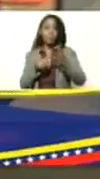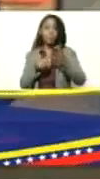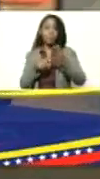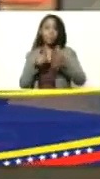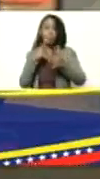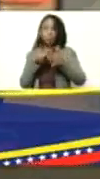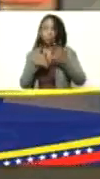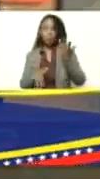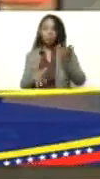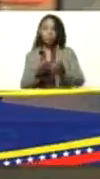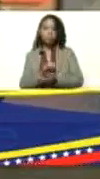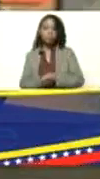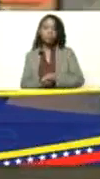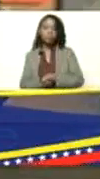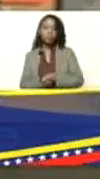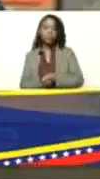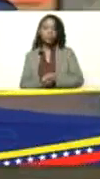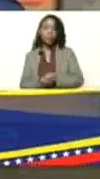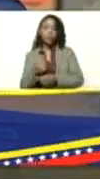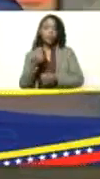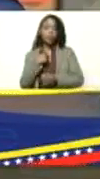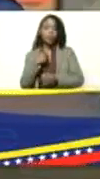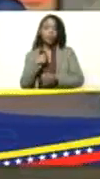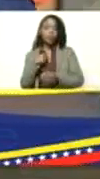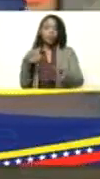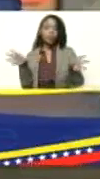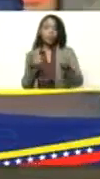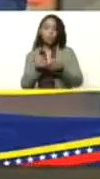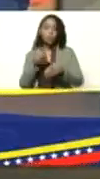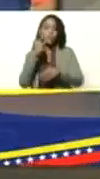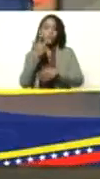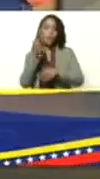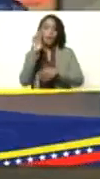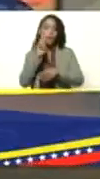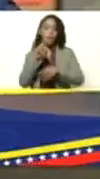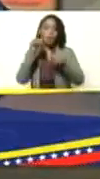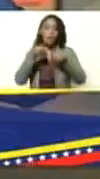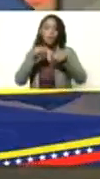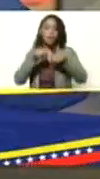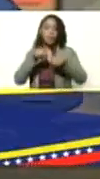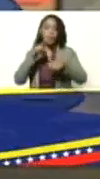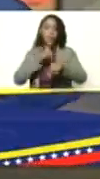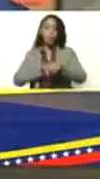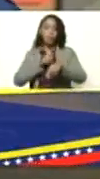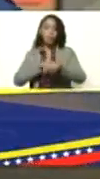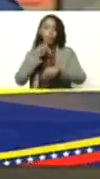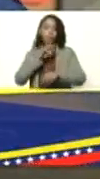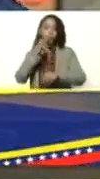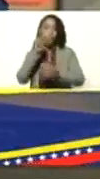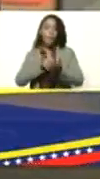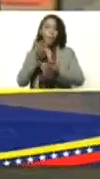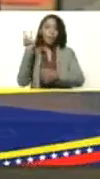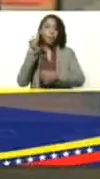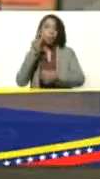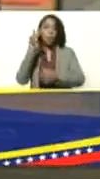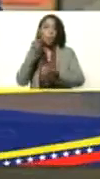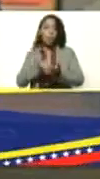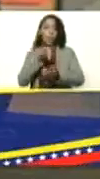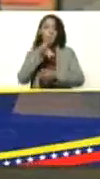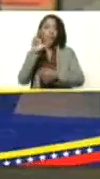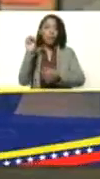etcétera yo las he subsumido en tres R de este momento histórico 2022 2030